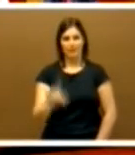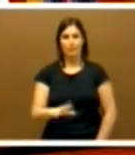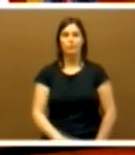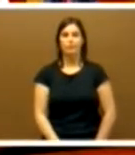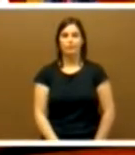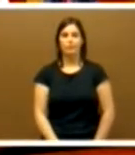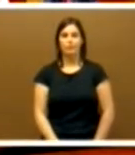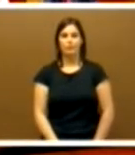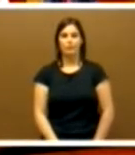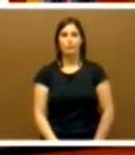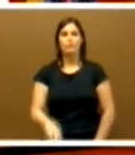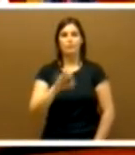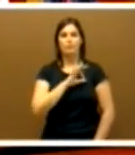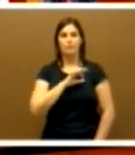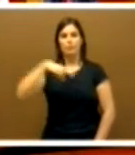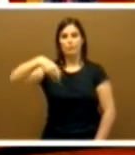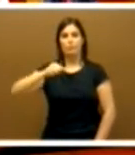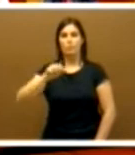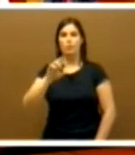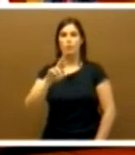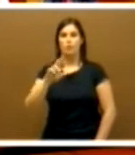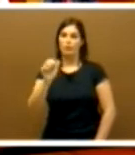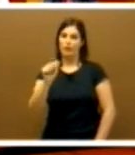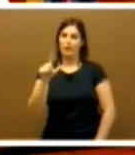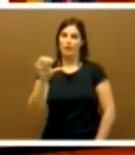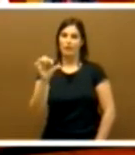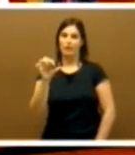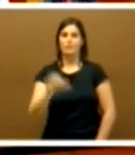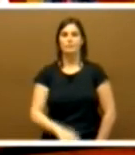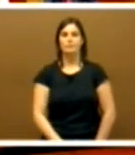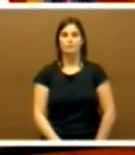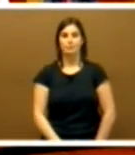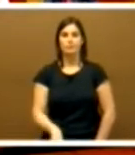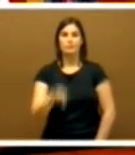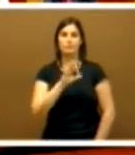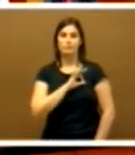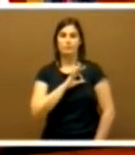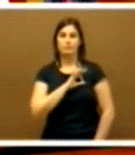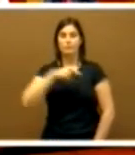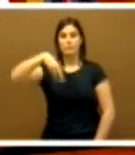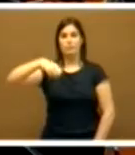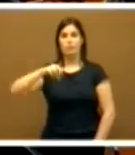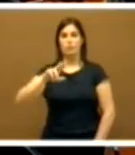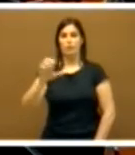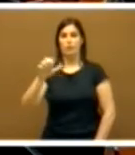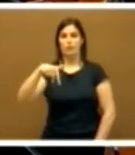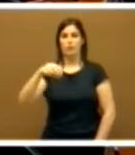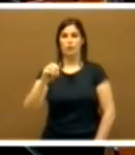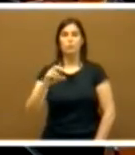Don Juan Antonio Morales Álvarez Doña María Isabel Moreno Duque